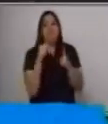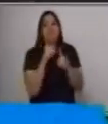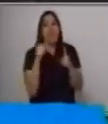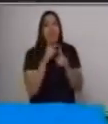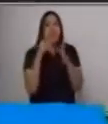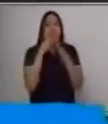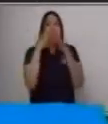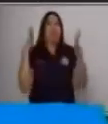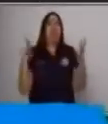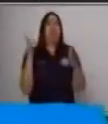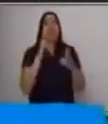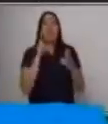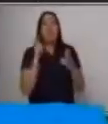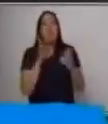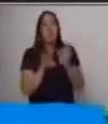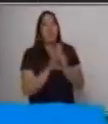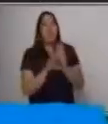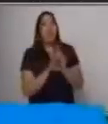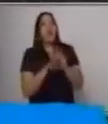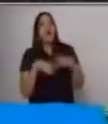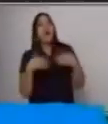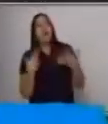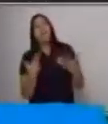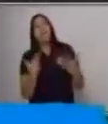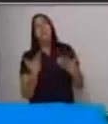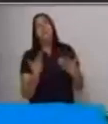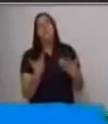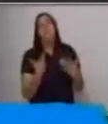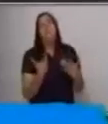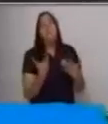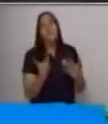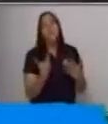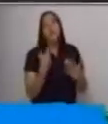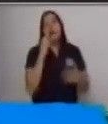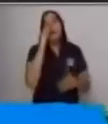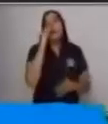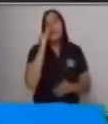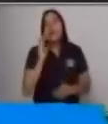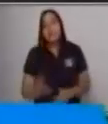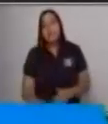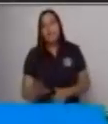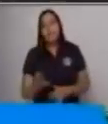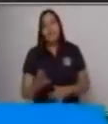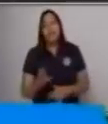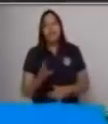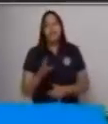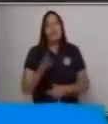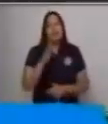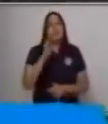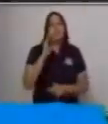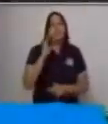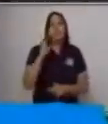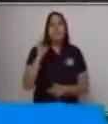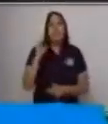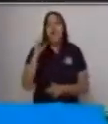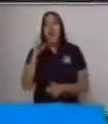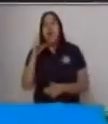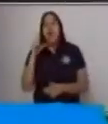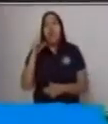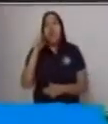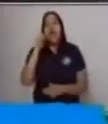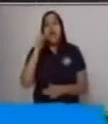que exagerarlos. Ejemplo, no poner, ejemplo, el niño. El niño muy feliz.